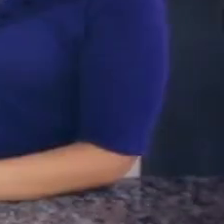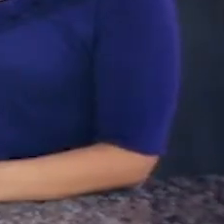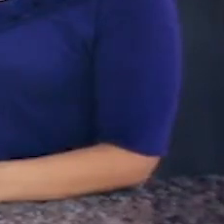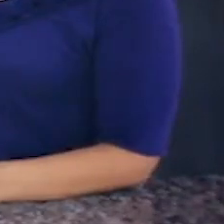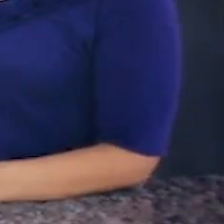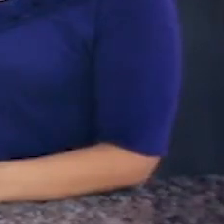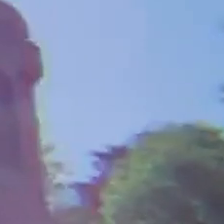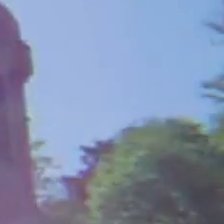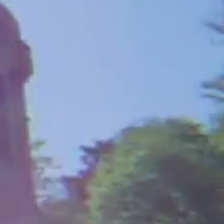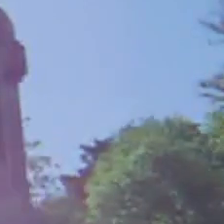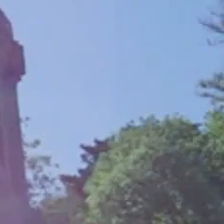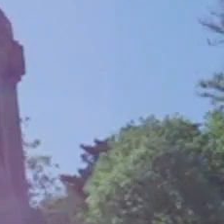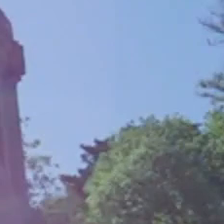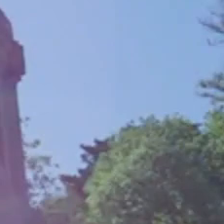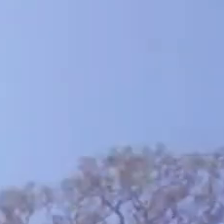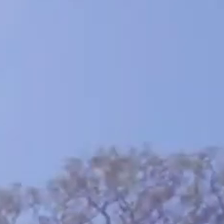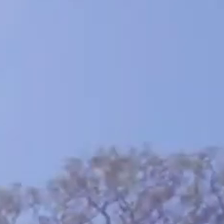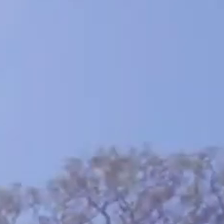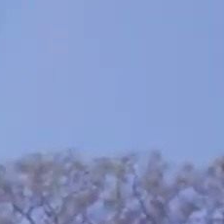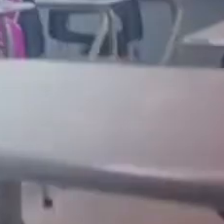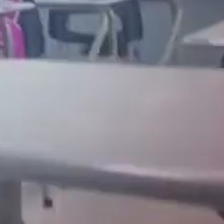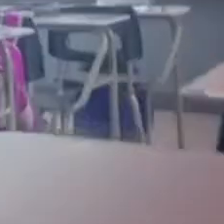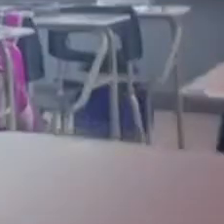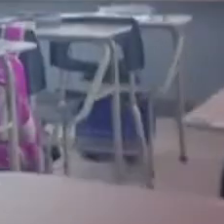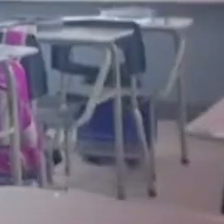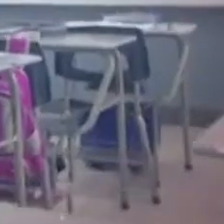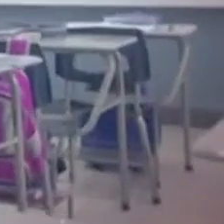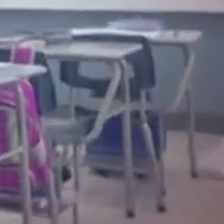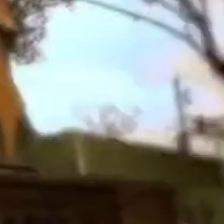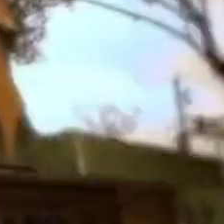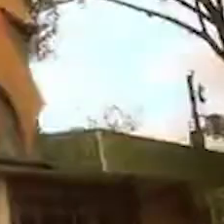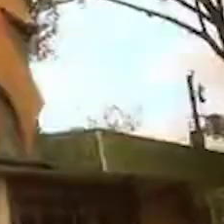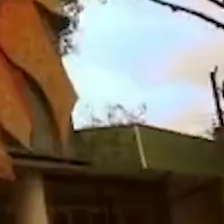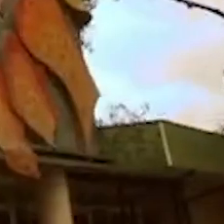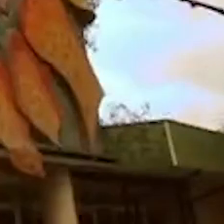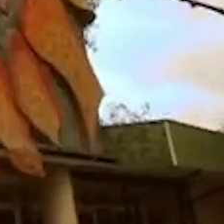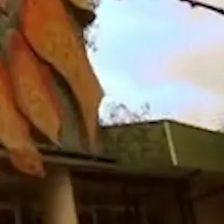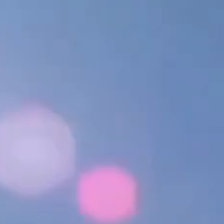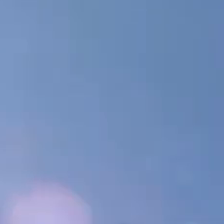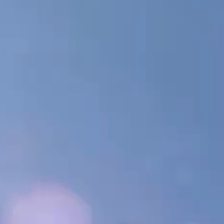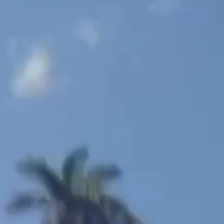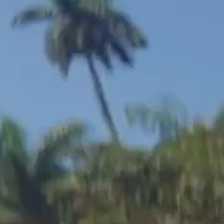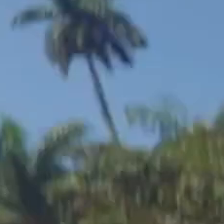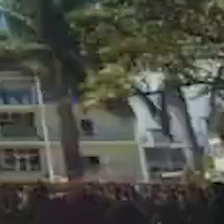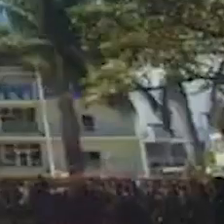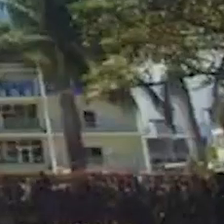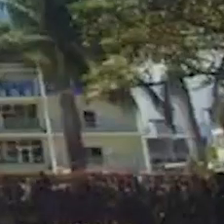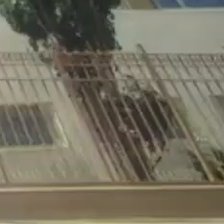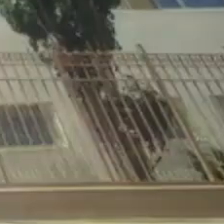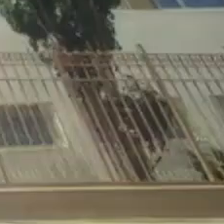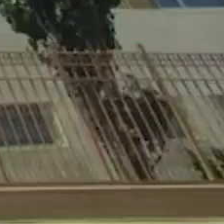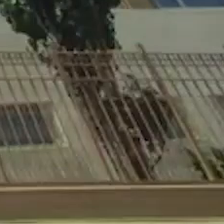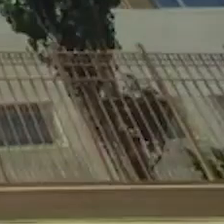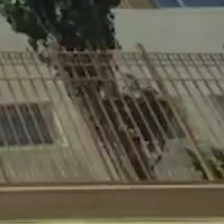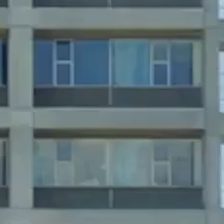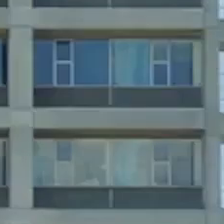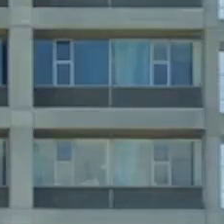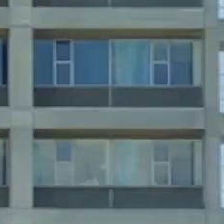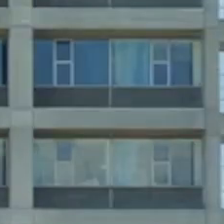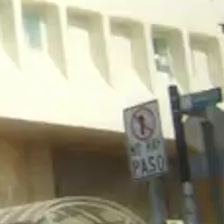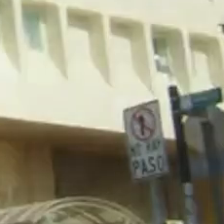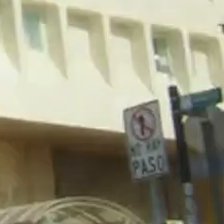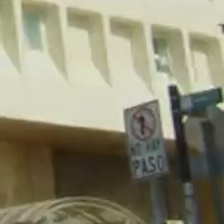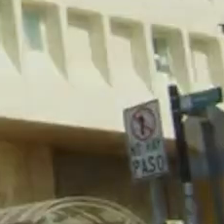Somos el país que luchó para echar a William Walker. Luchó para acabar con el analfabetismo. Y llevó la salud a todos